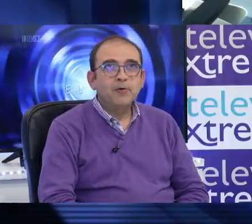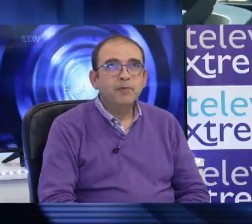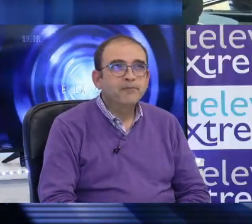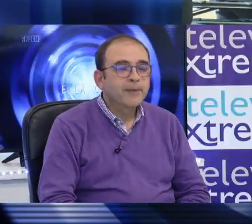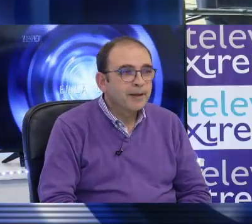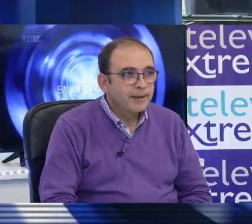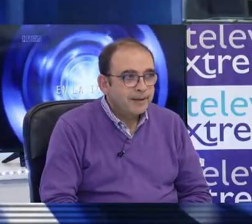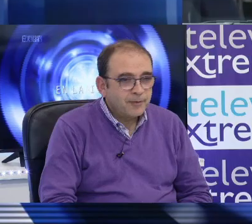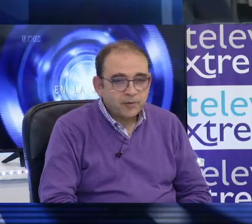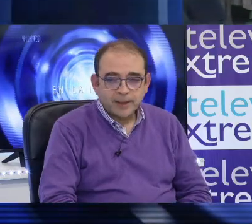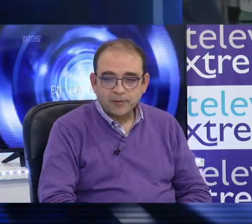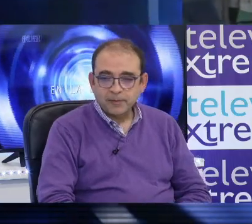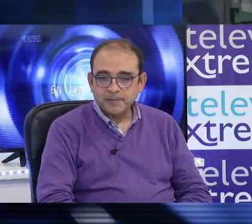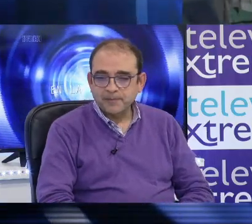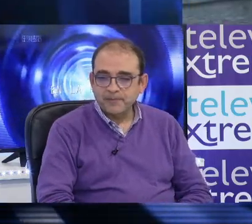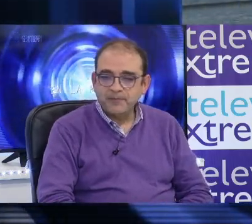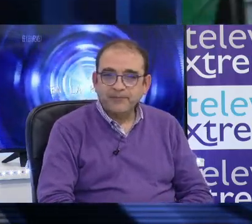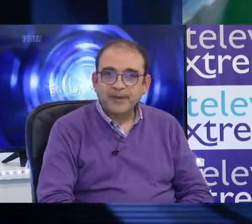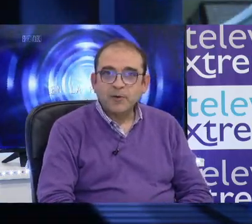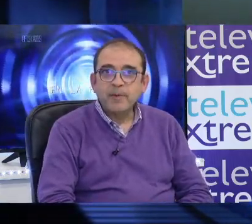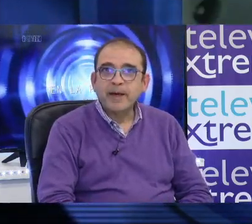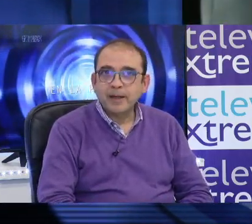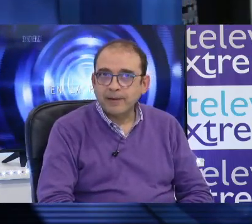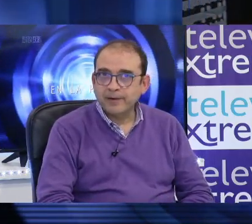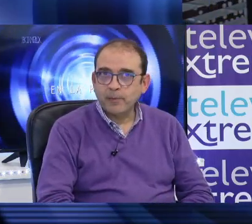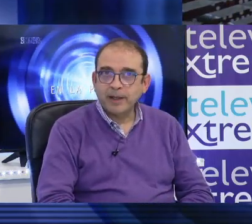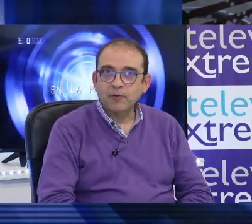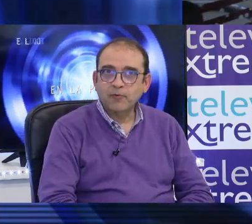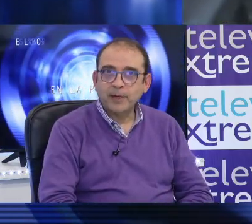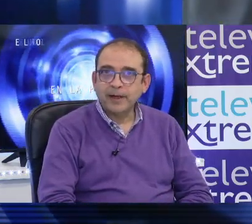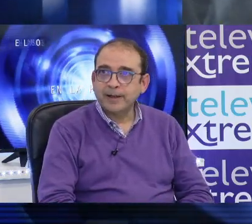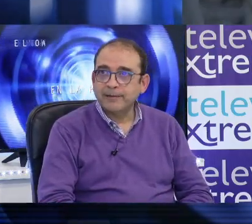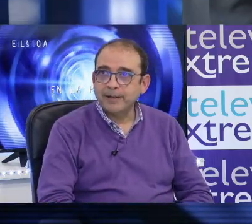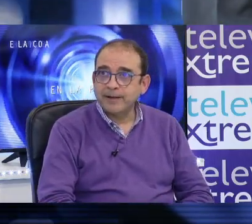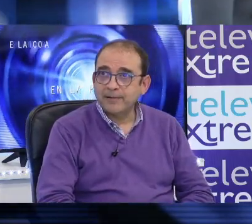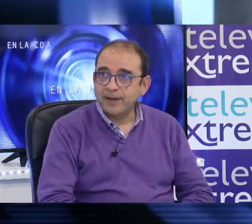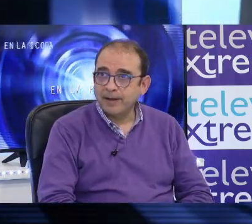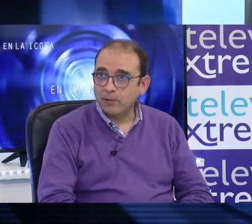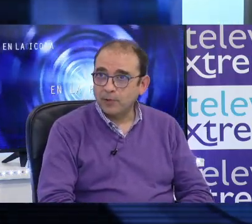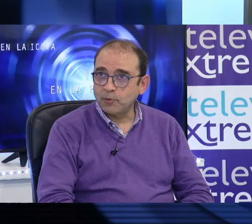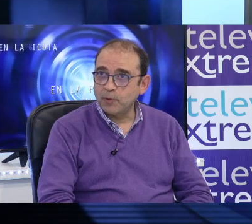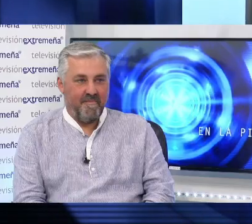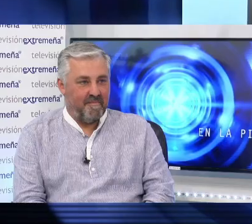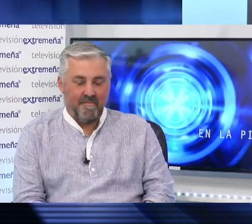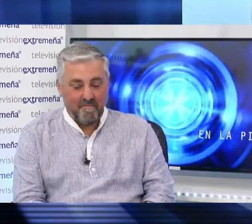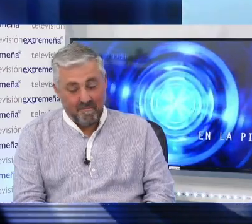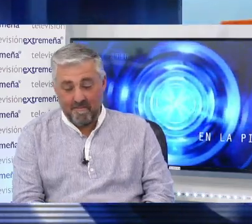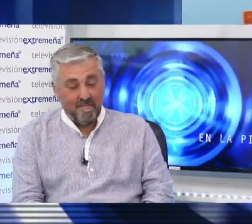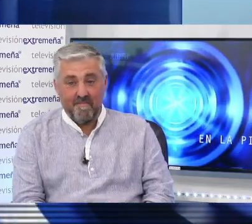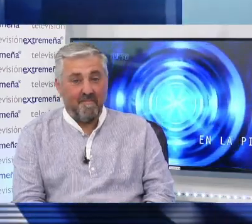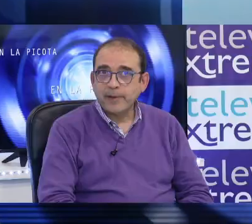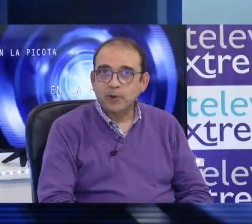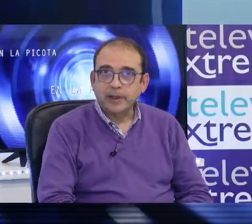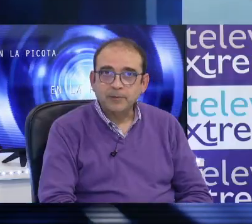pensando, digo yo, no sé, esto, no me imaginaba estar opinando sobre las características técnicas de un autobús en una